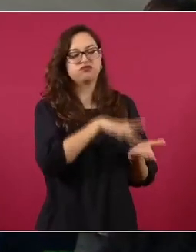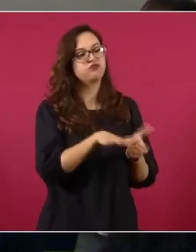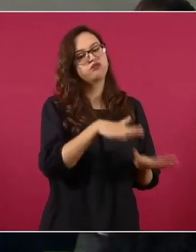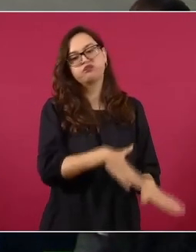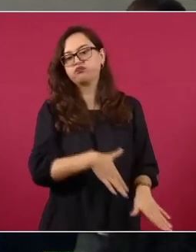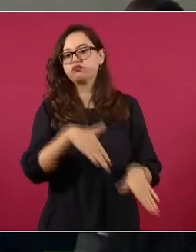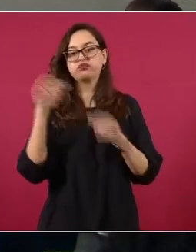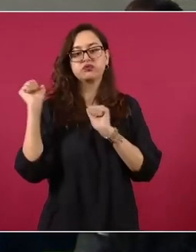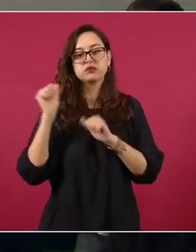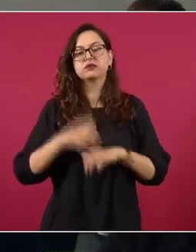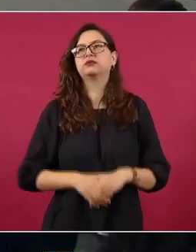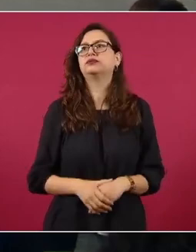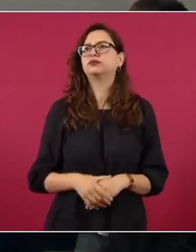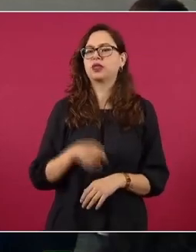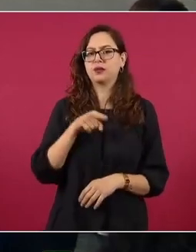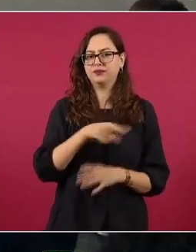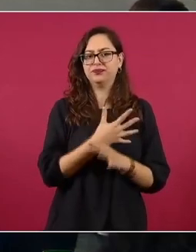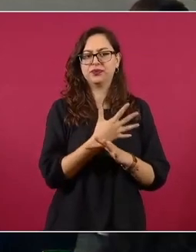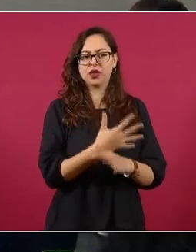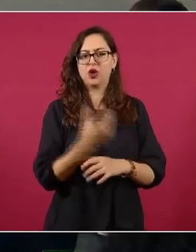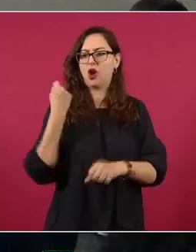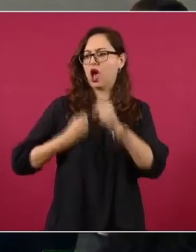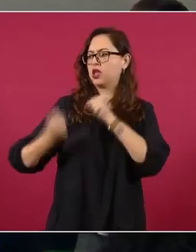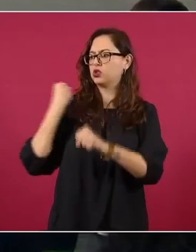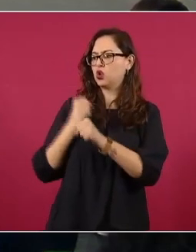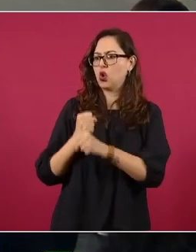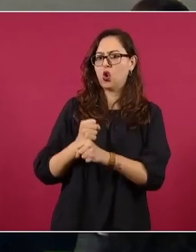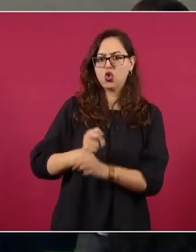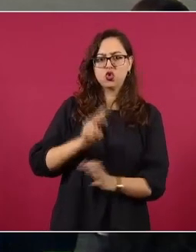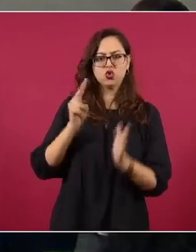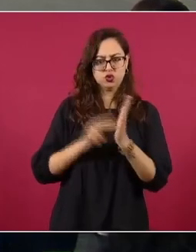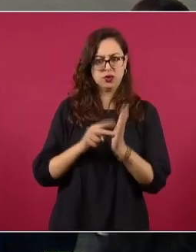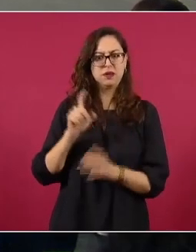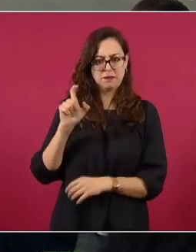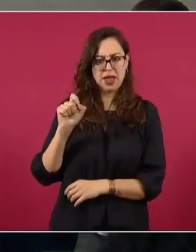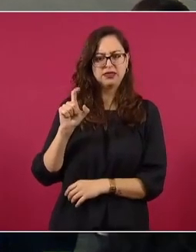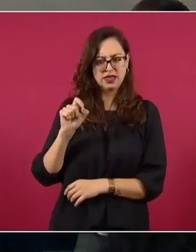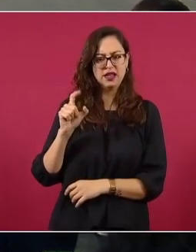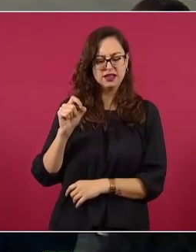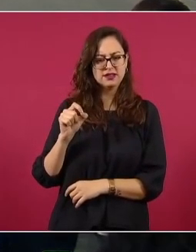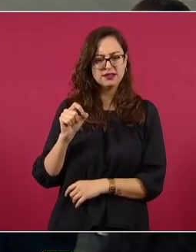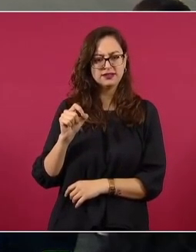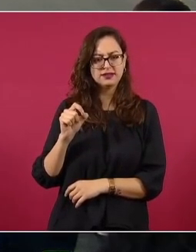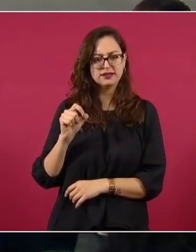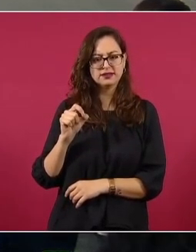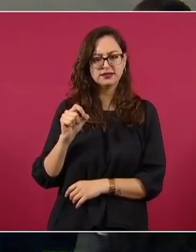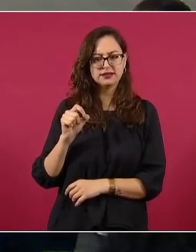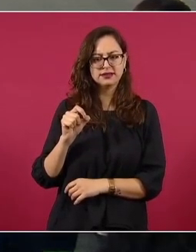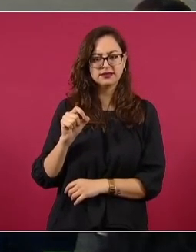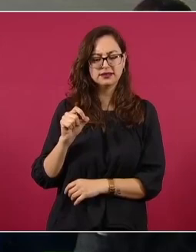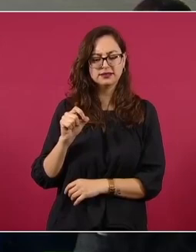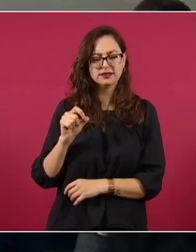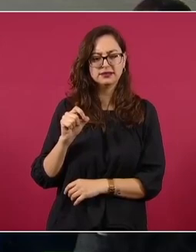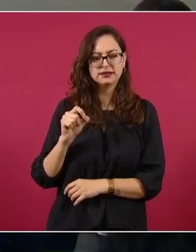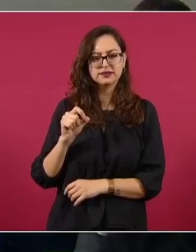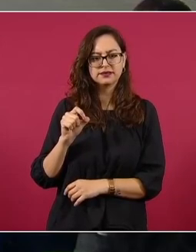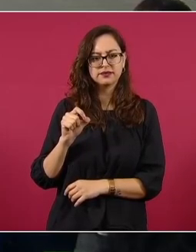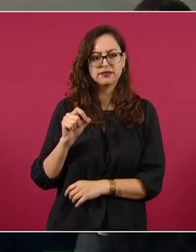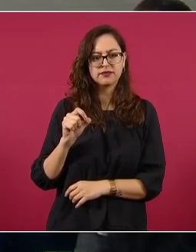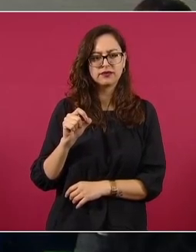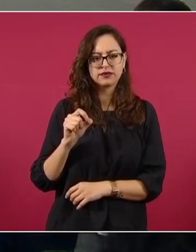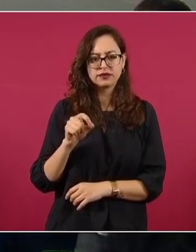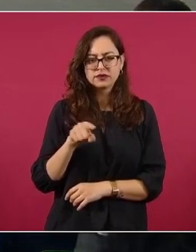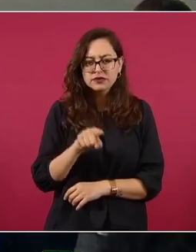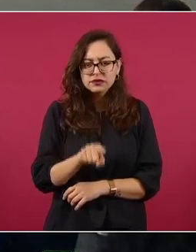Esto fue como a finales del 20. ¿Cómo a finales del ¿Cómo finales de Sí. ¿Se dice el 23 de mayo del